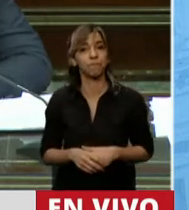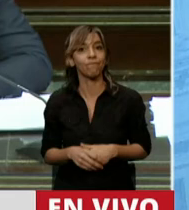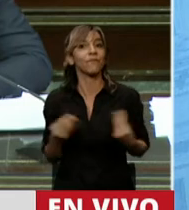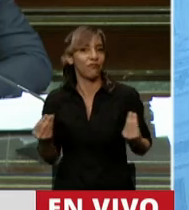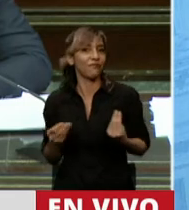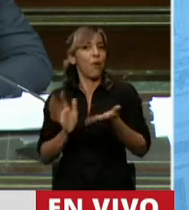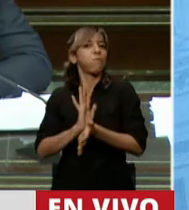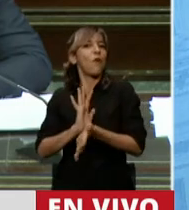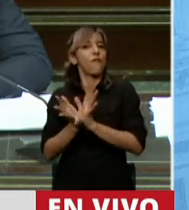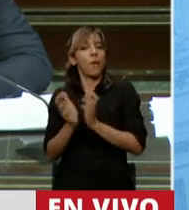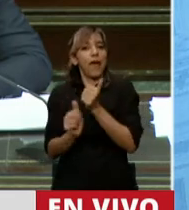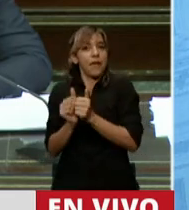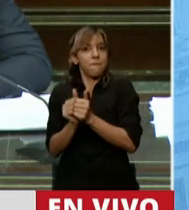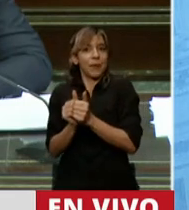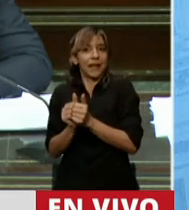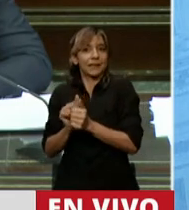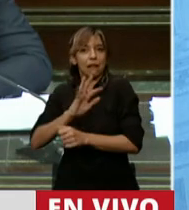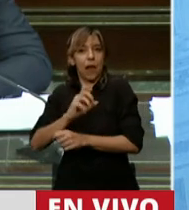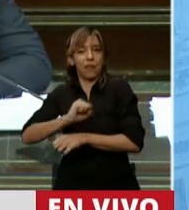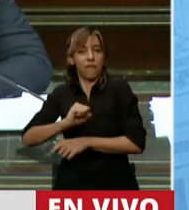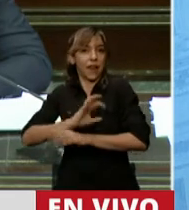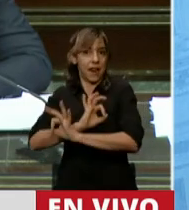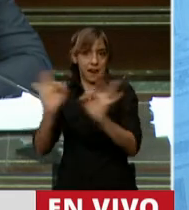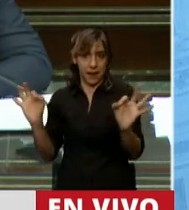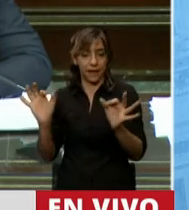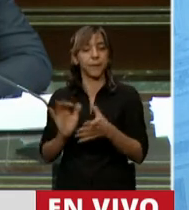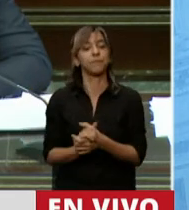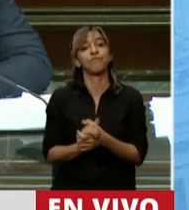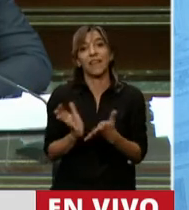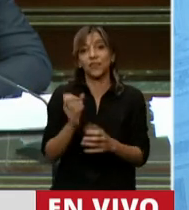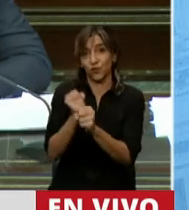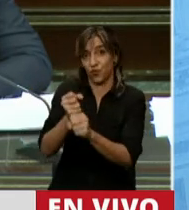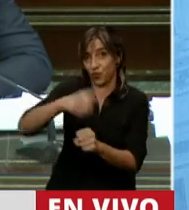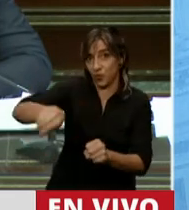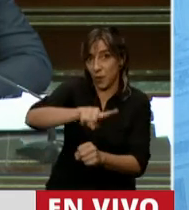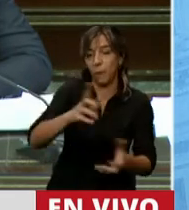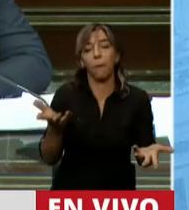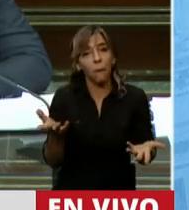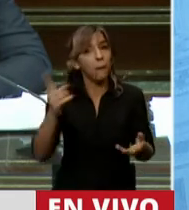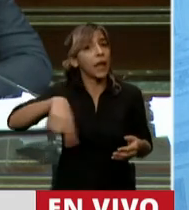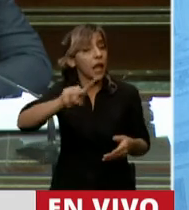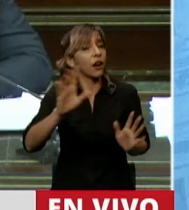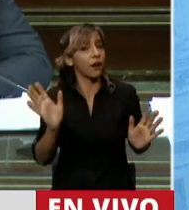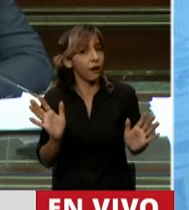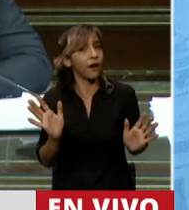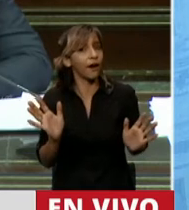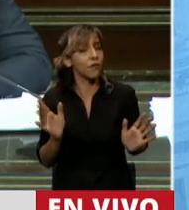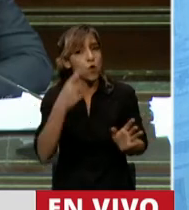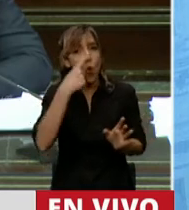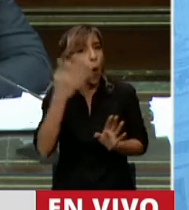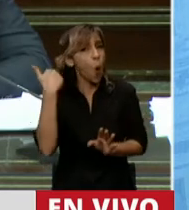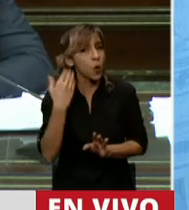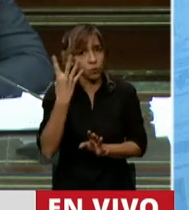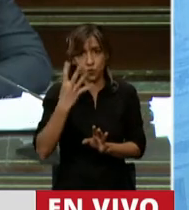se hagan trampa. Ese es el trabajo de las asociaciones de consumidores. Pero no son amateurs. Y fíjese, en los últimos